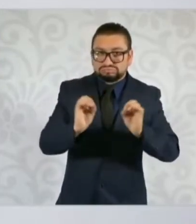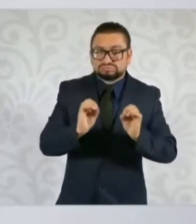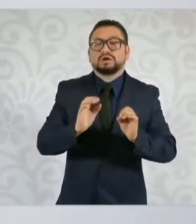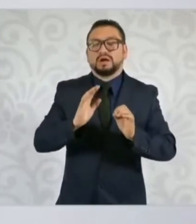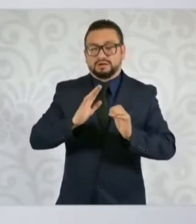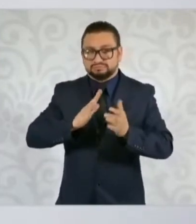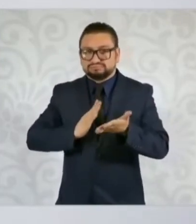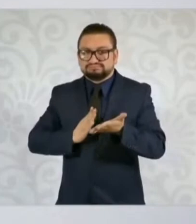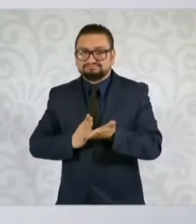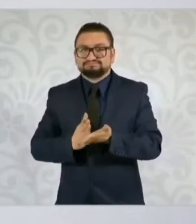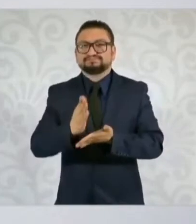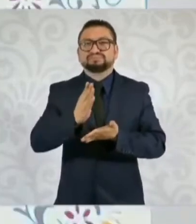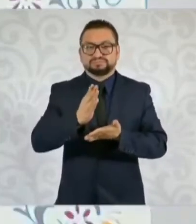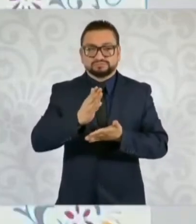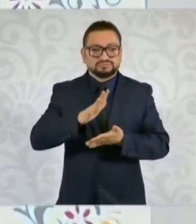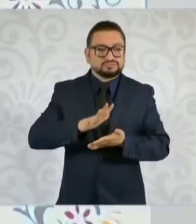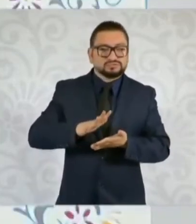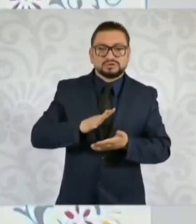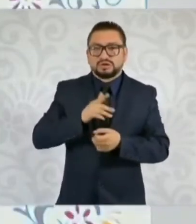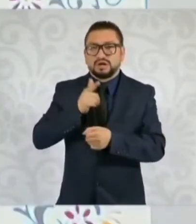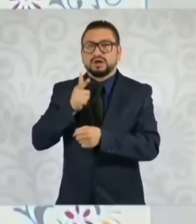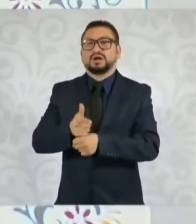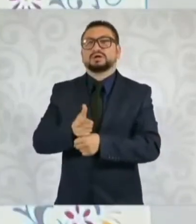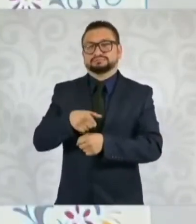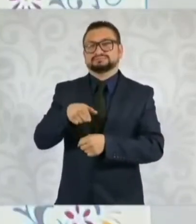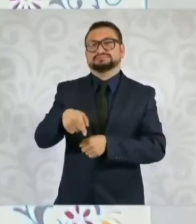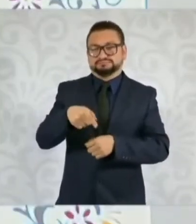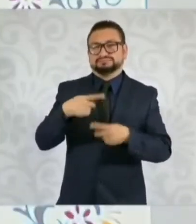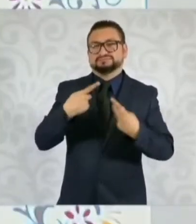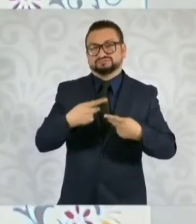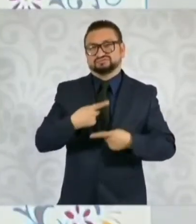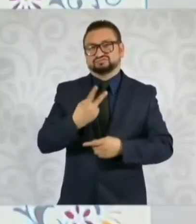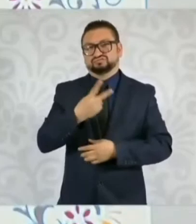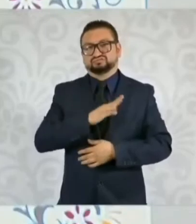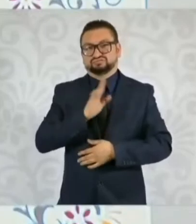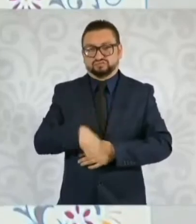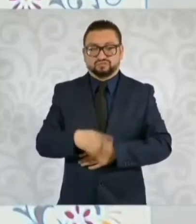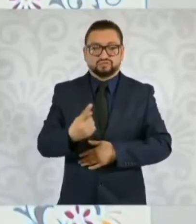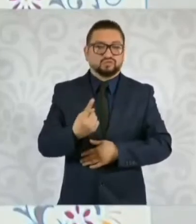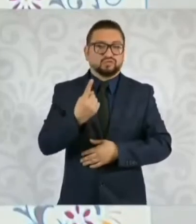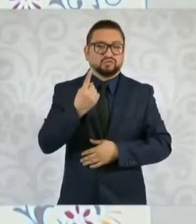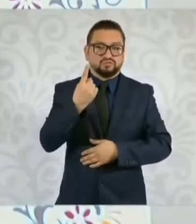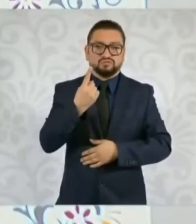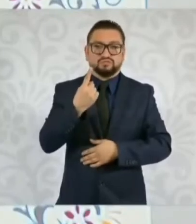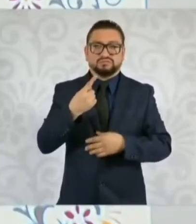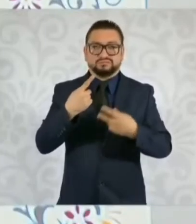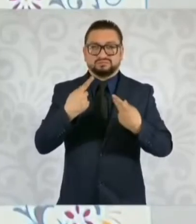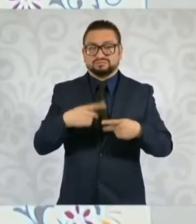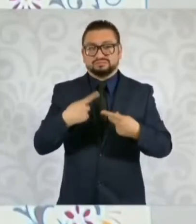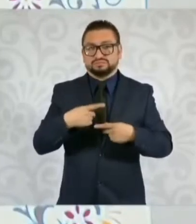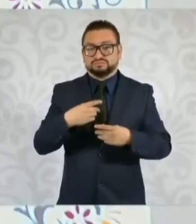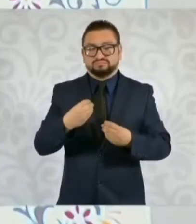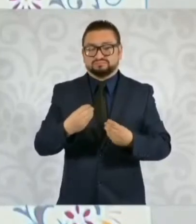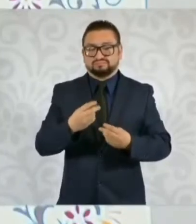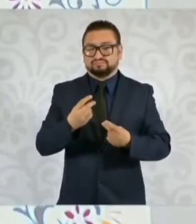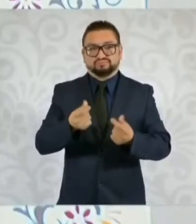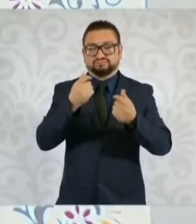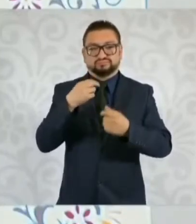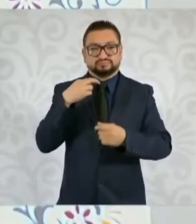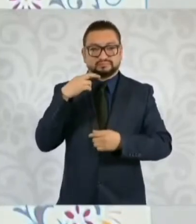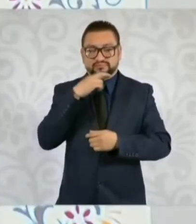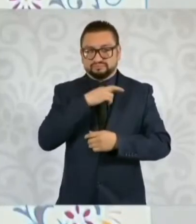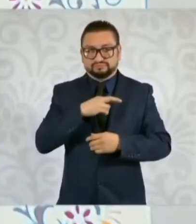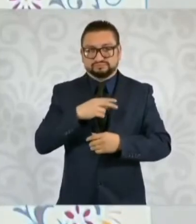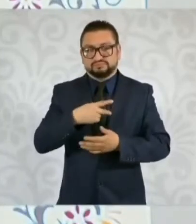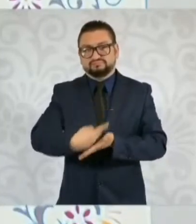pudo entrar a la zona y fue cuando encontraron los dos cuerpos. Uno de ellos muy rápido, estaba a nivel del